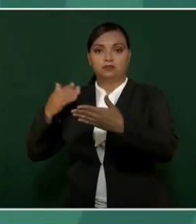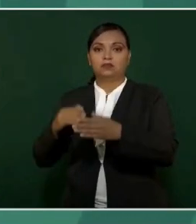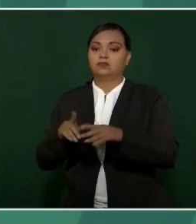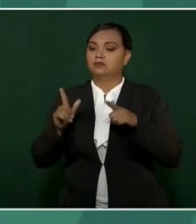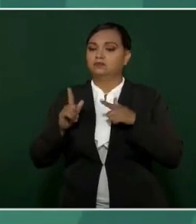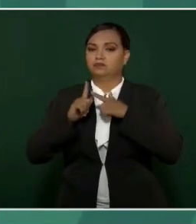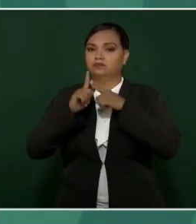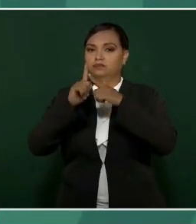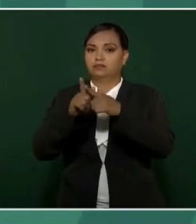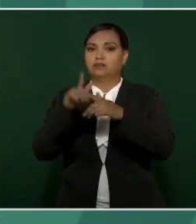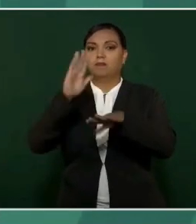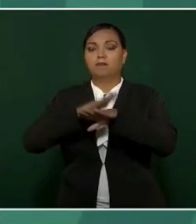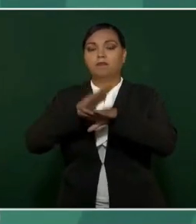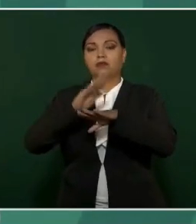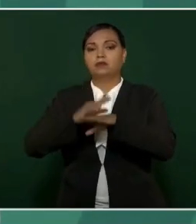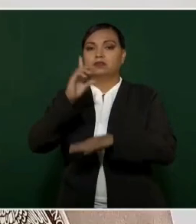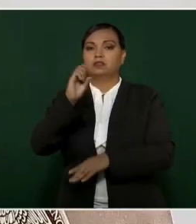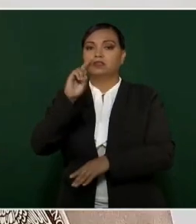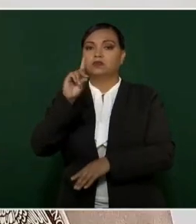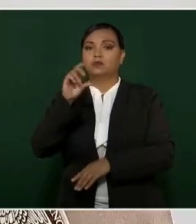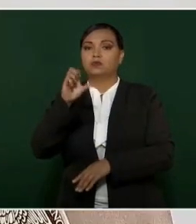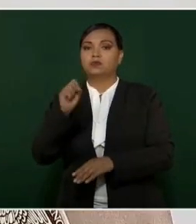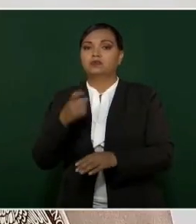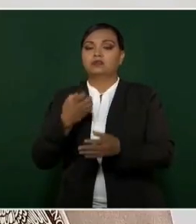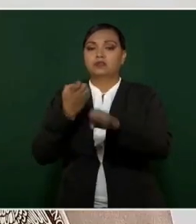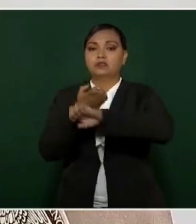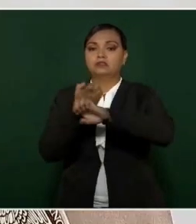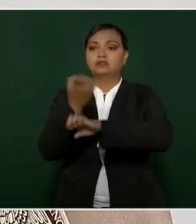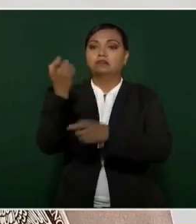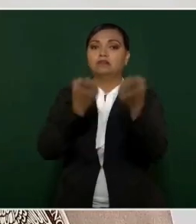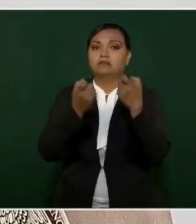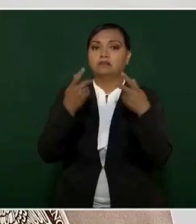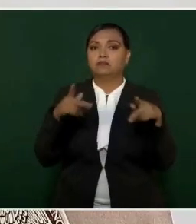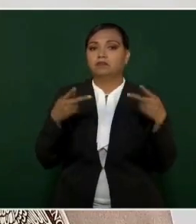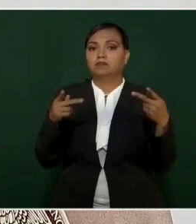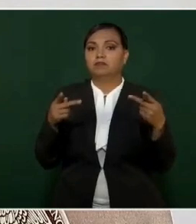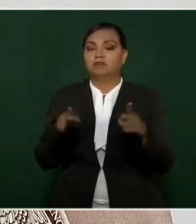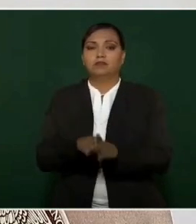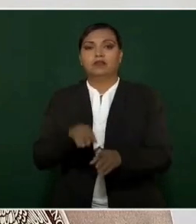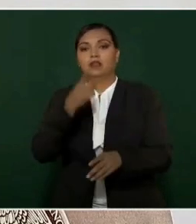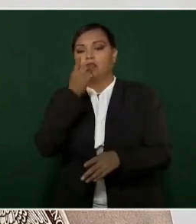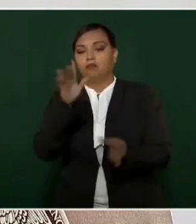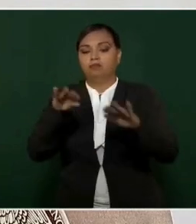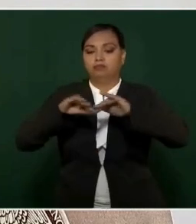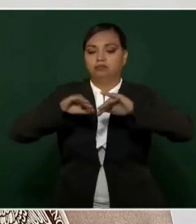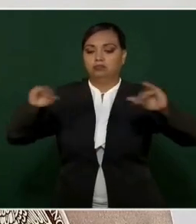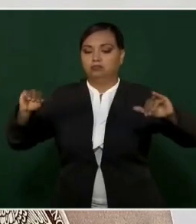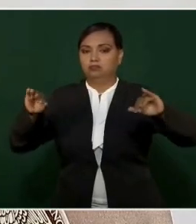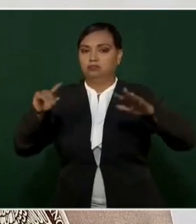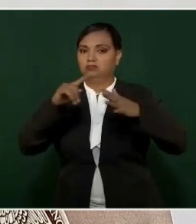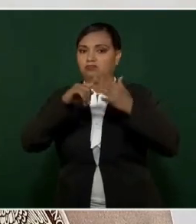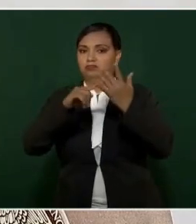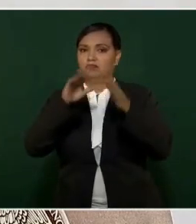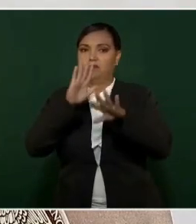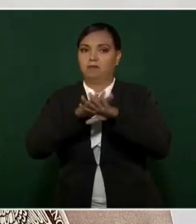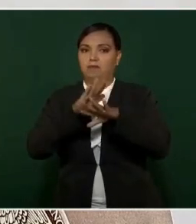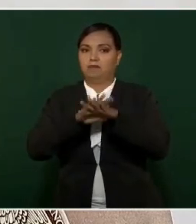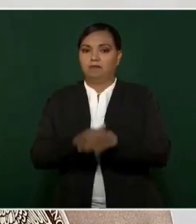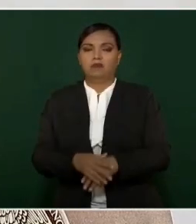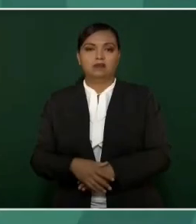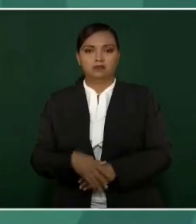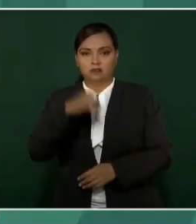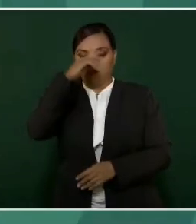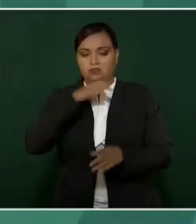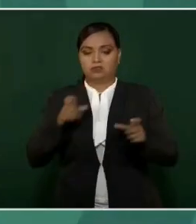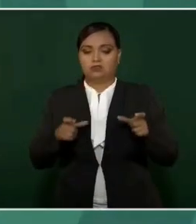siguió endeudando al estado y se apartaron de las estrategias de seguridad del gobierno de México, al continuar por la